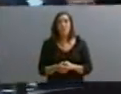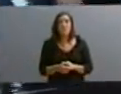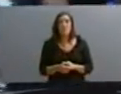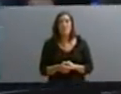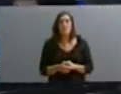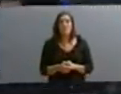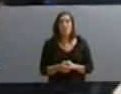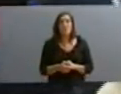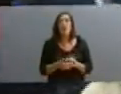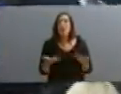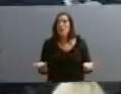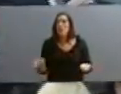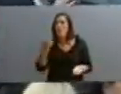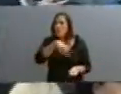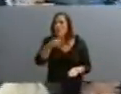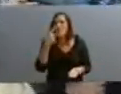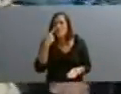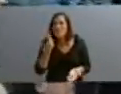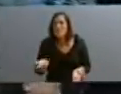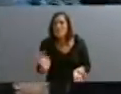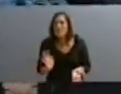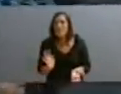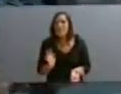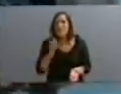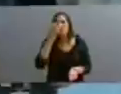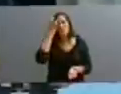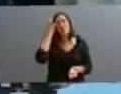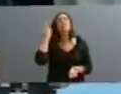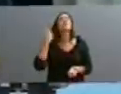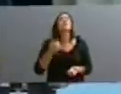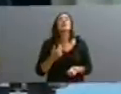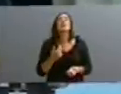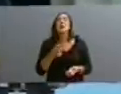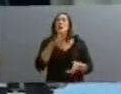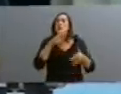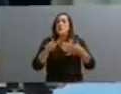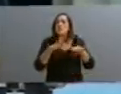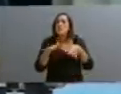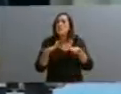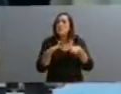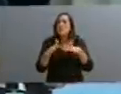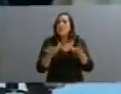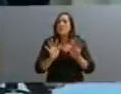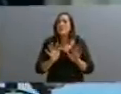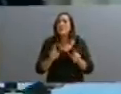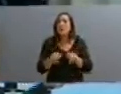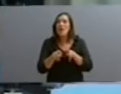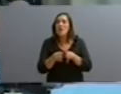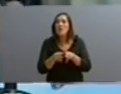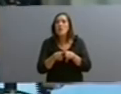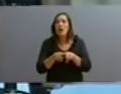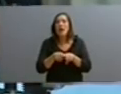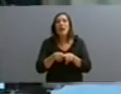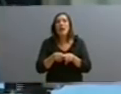Pero fíjense ustedes que también similar situación pasó con el sector